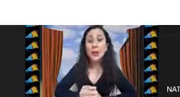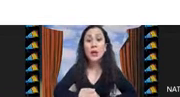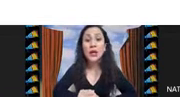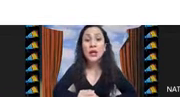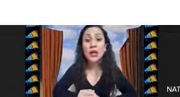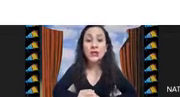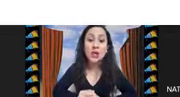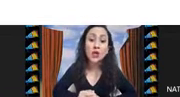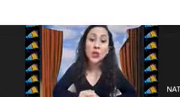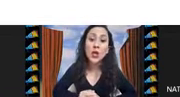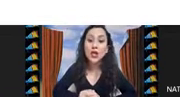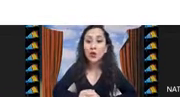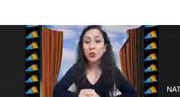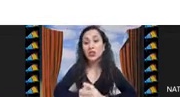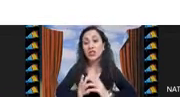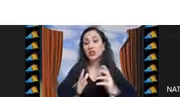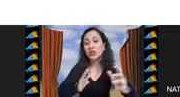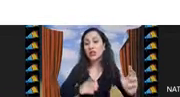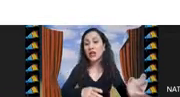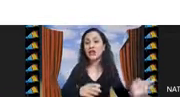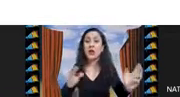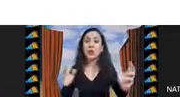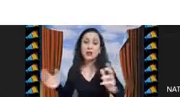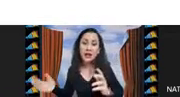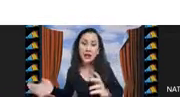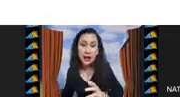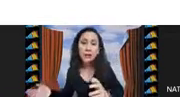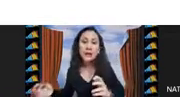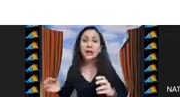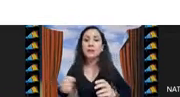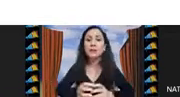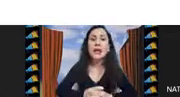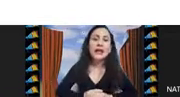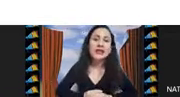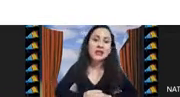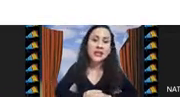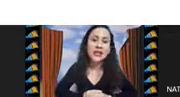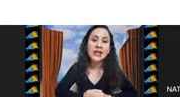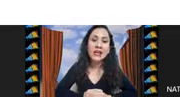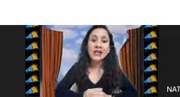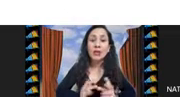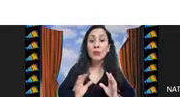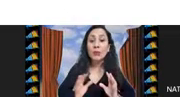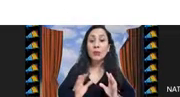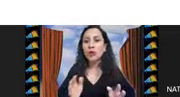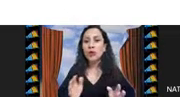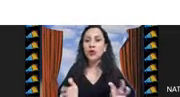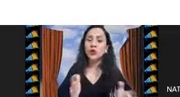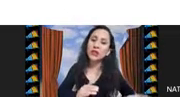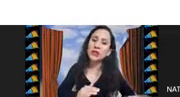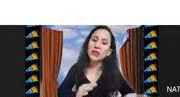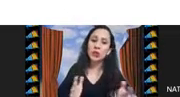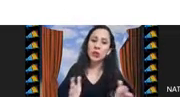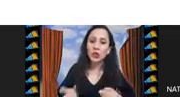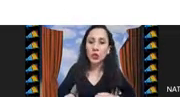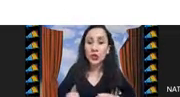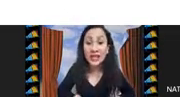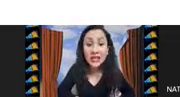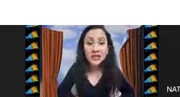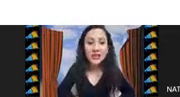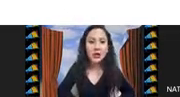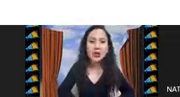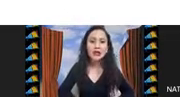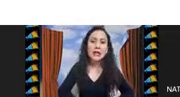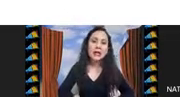por ejemplo si el número de grupos es constante o es variable si el tipo de grupos son idénticos